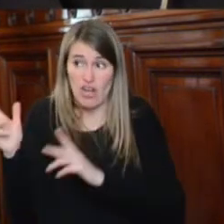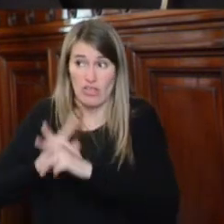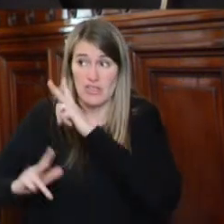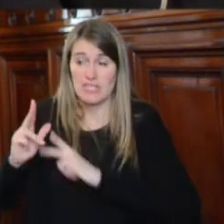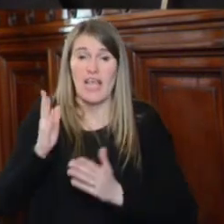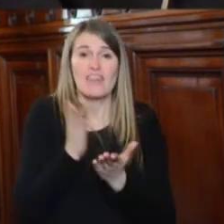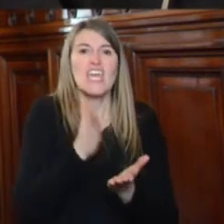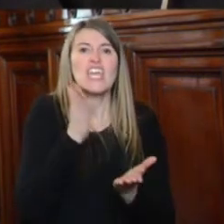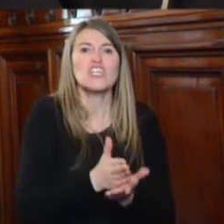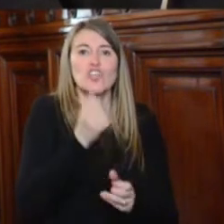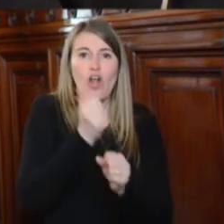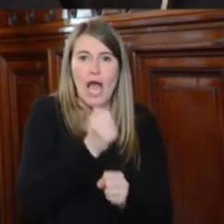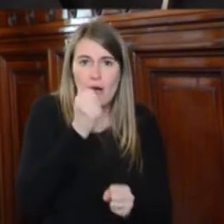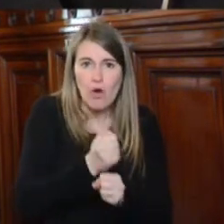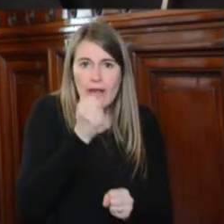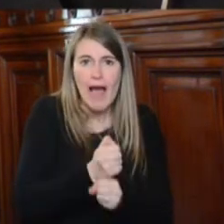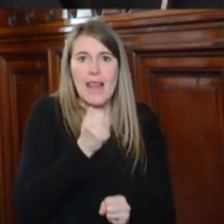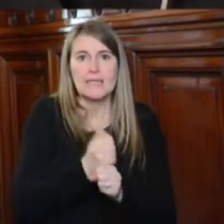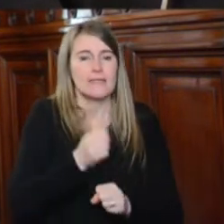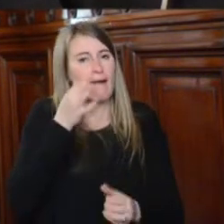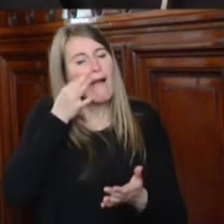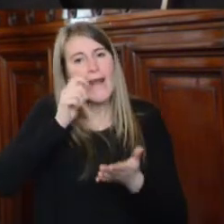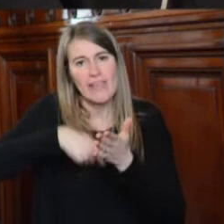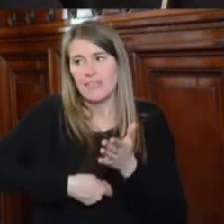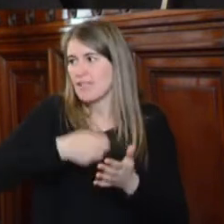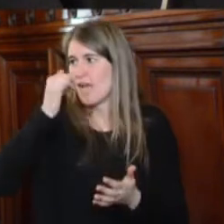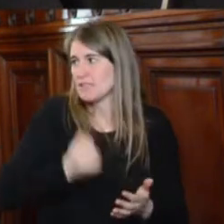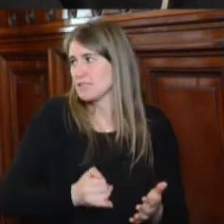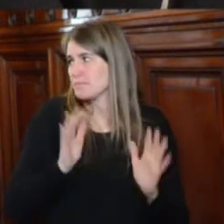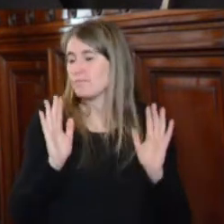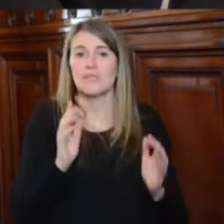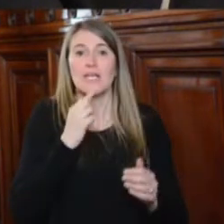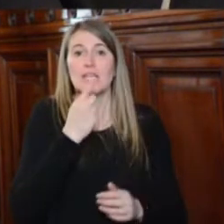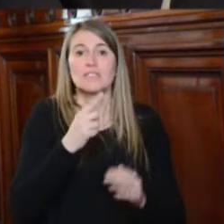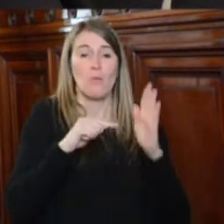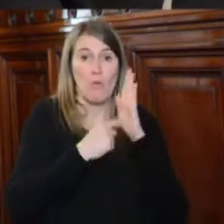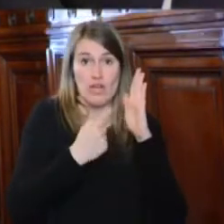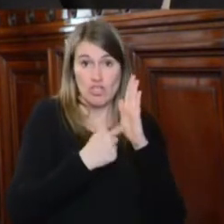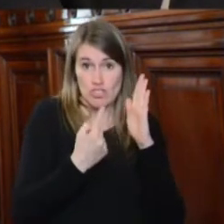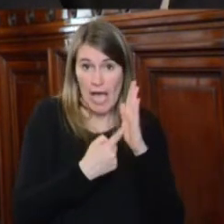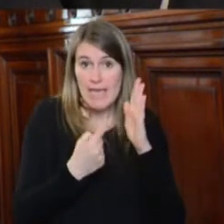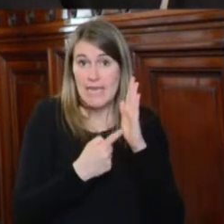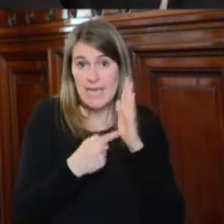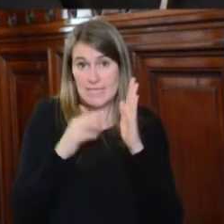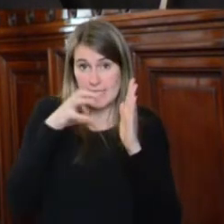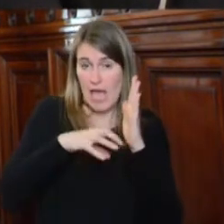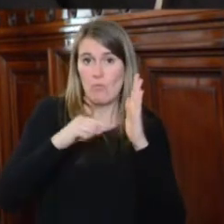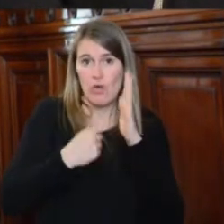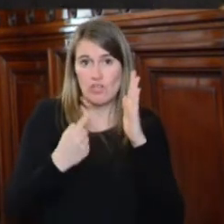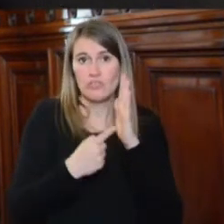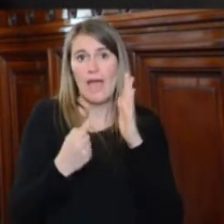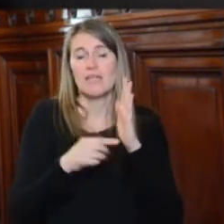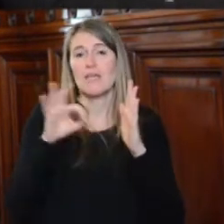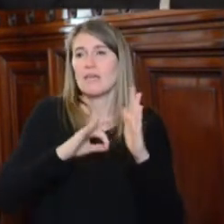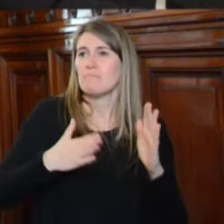derechos laborales están absolutamente garantizados, y como se dijo, no es solamente en Buenos Aires, donde se pueden ver las marchas, las